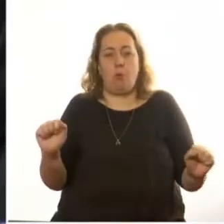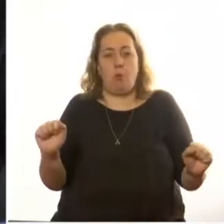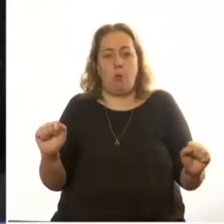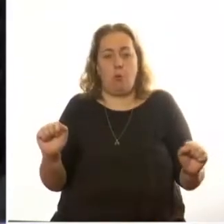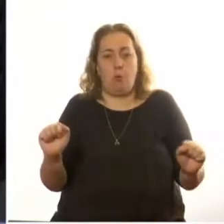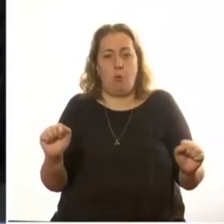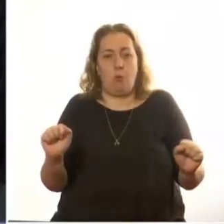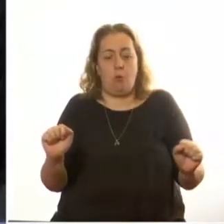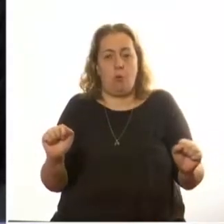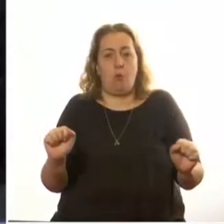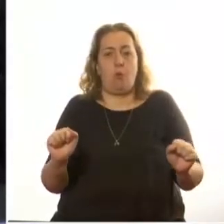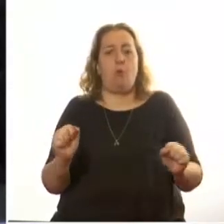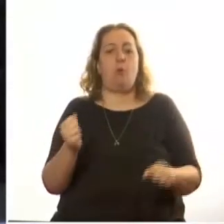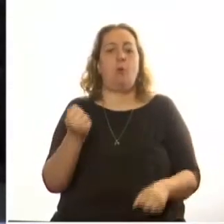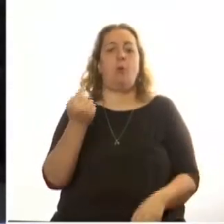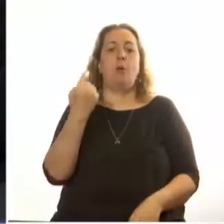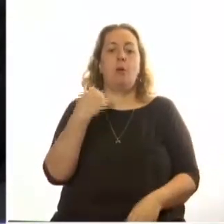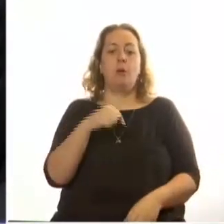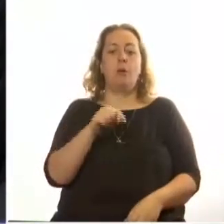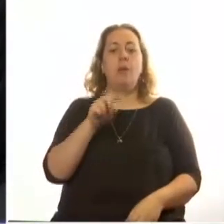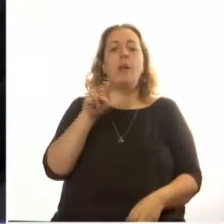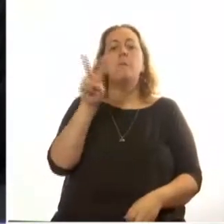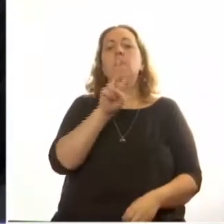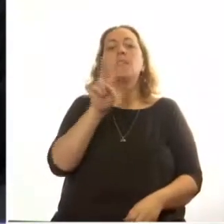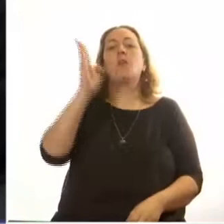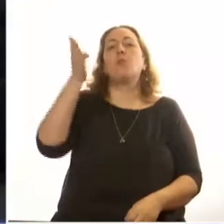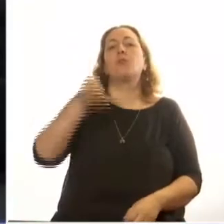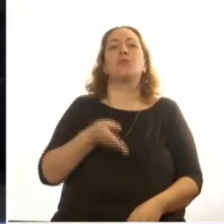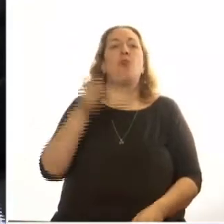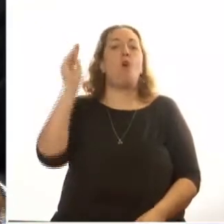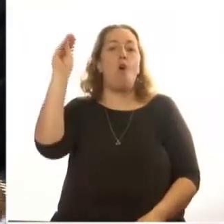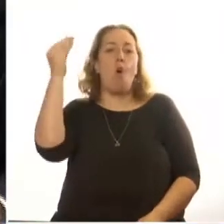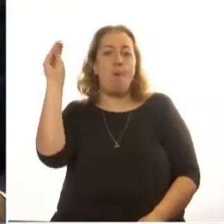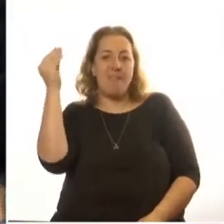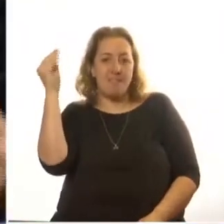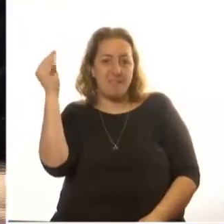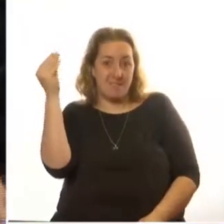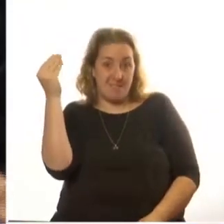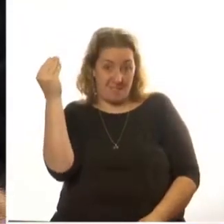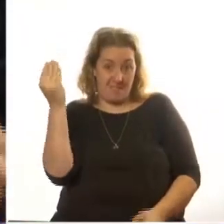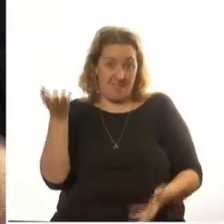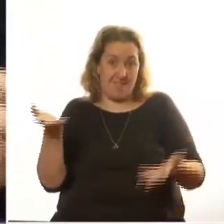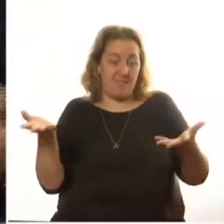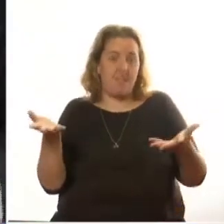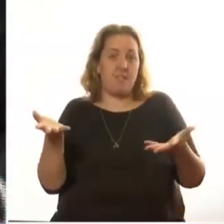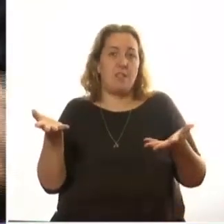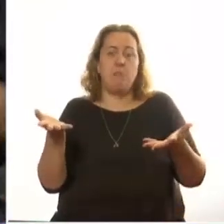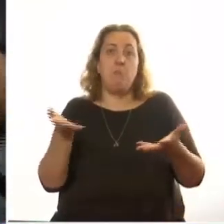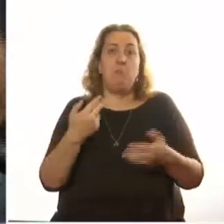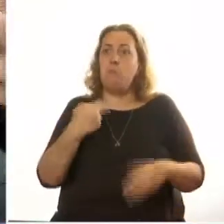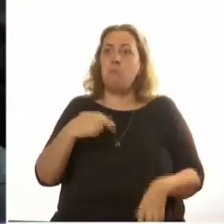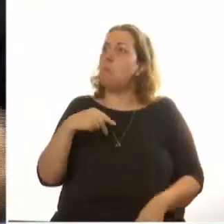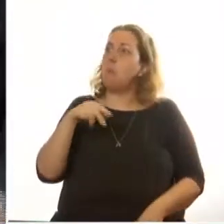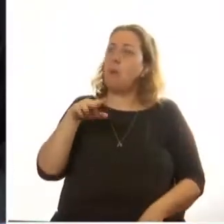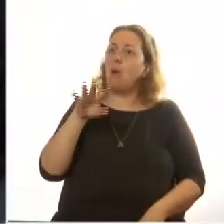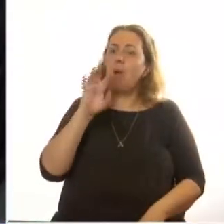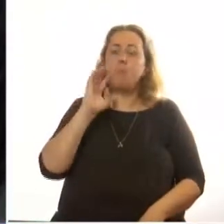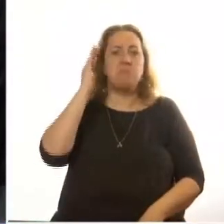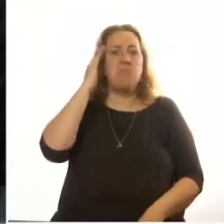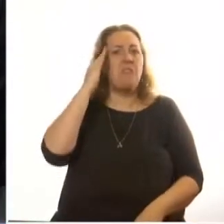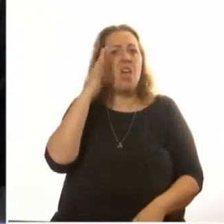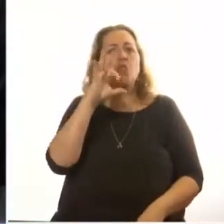El 22% de los millennials no habían escuchado hablar sobre la Shoah, sobre el Holocausto.